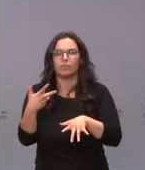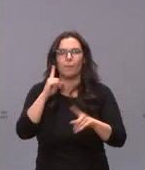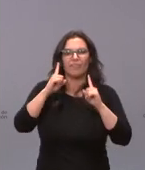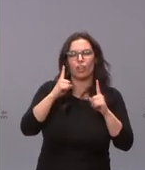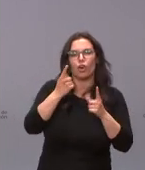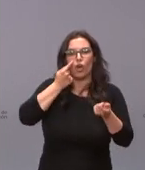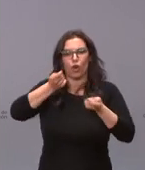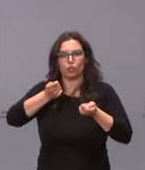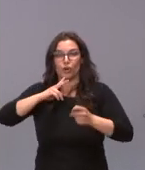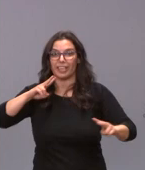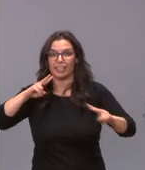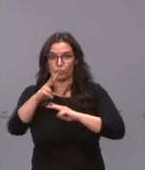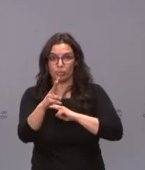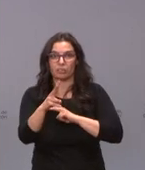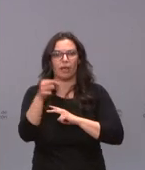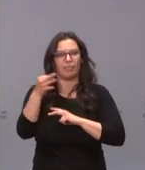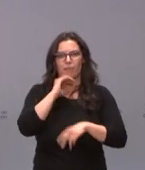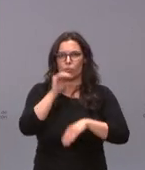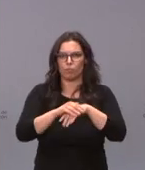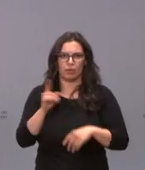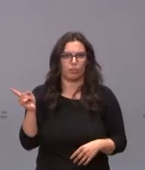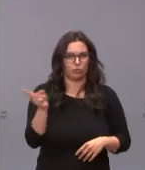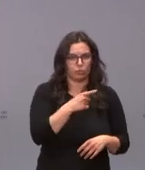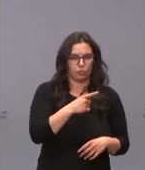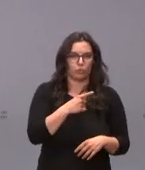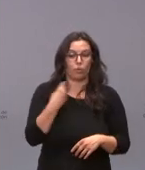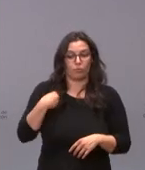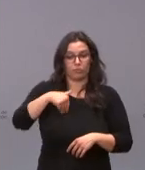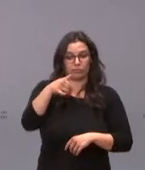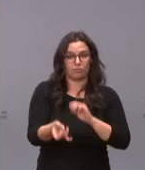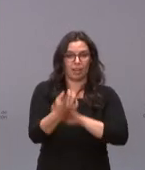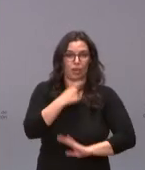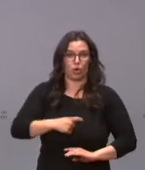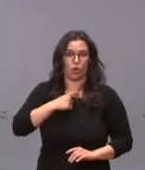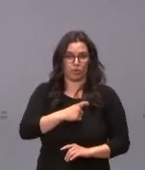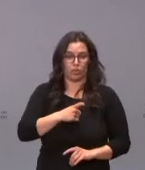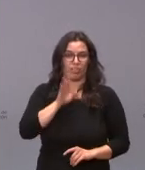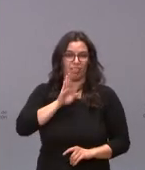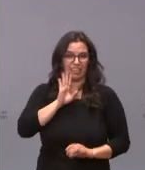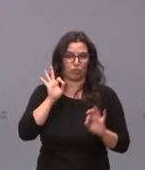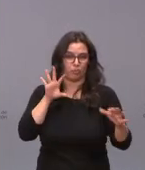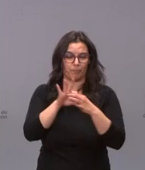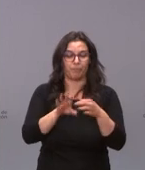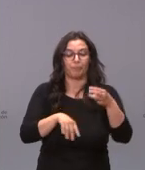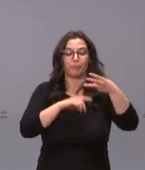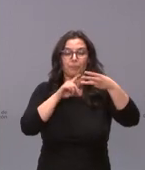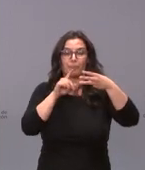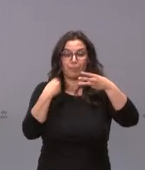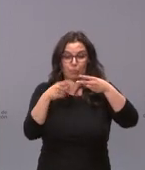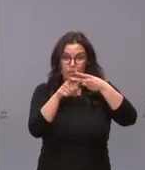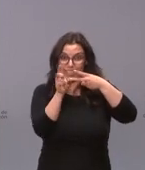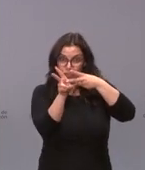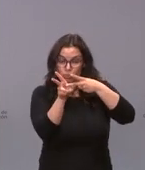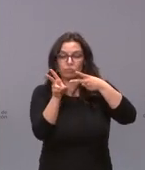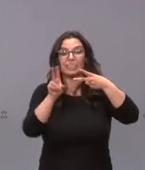que sean diseñados ante la eventual comisión de delitos corporativos. Y la segunda de las patas de este compliance penal